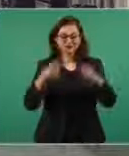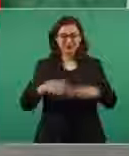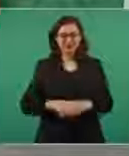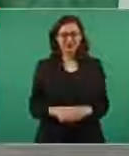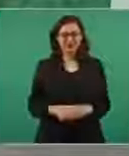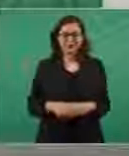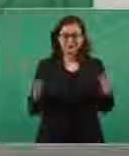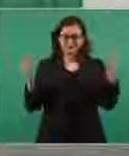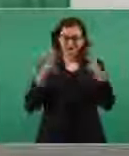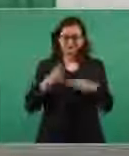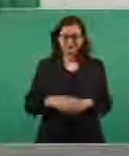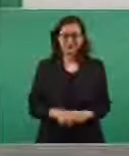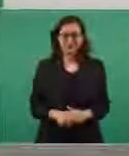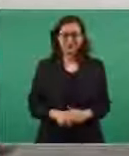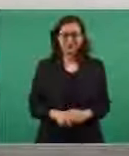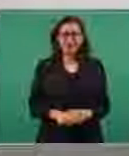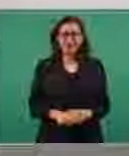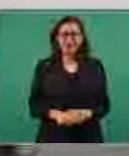mañana